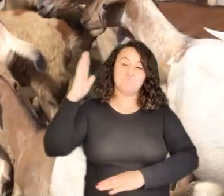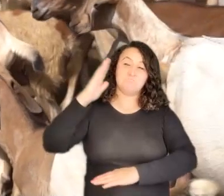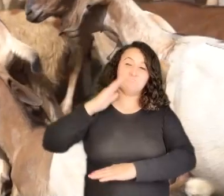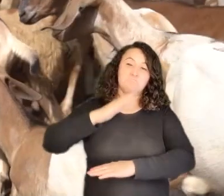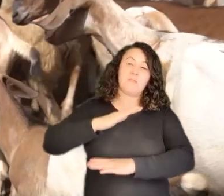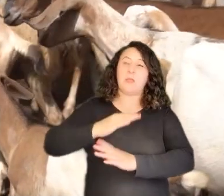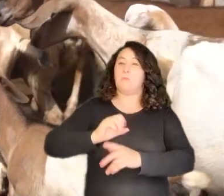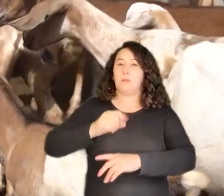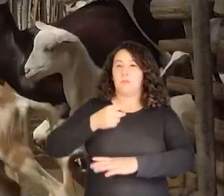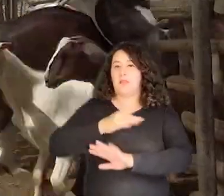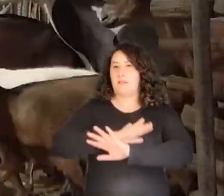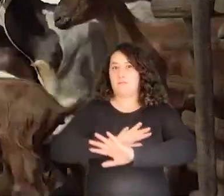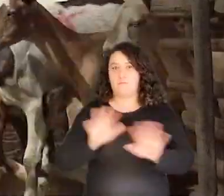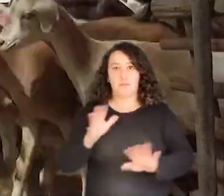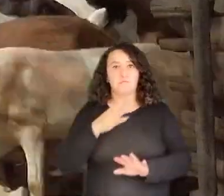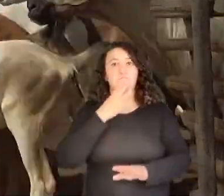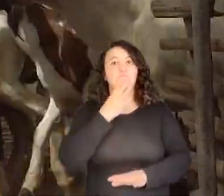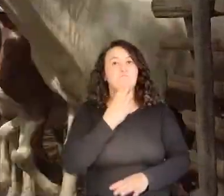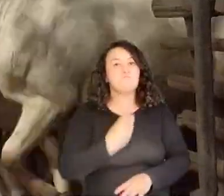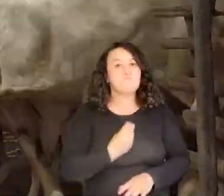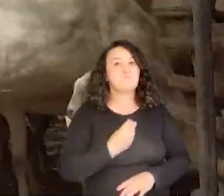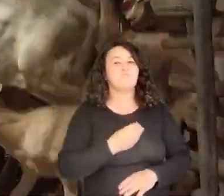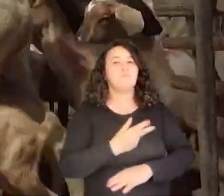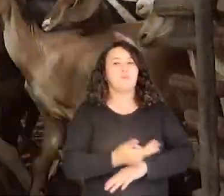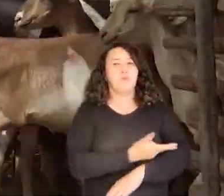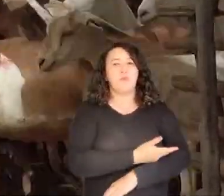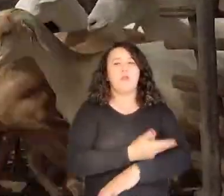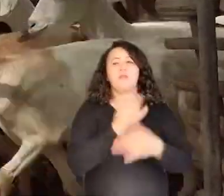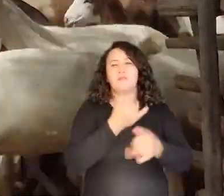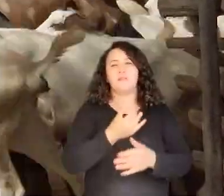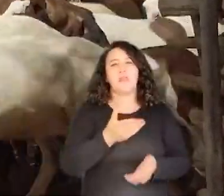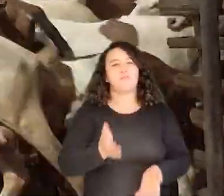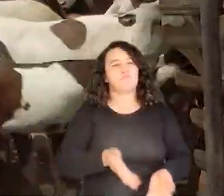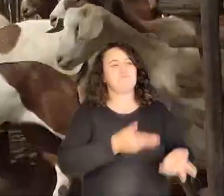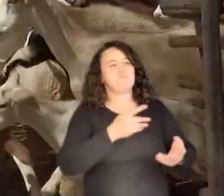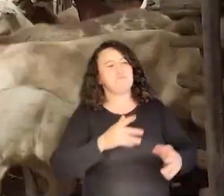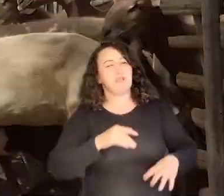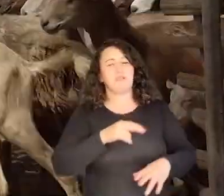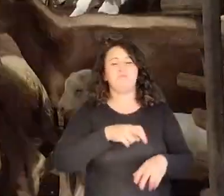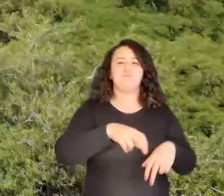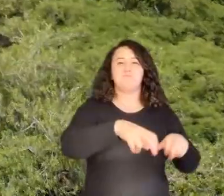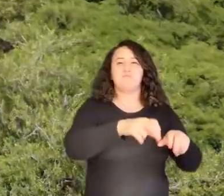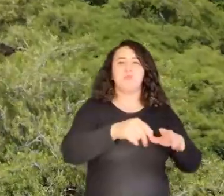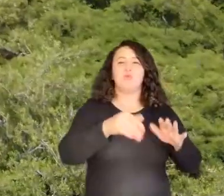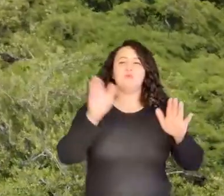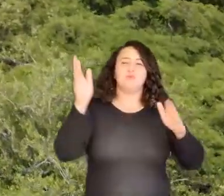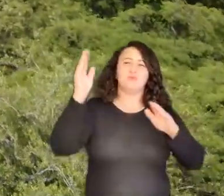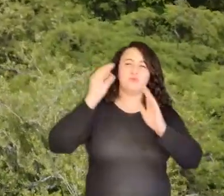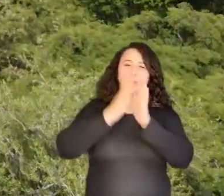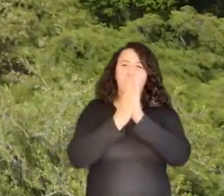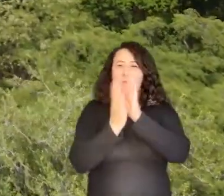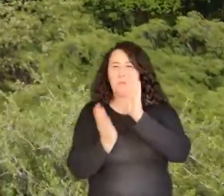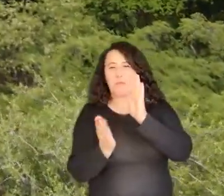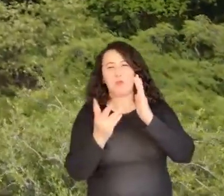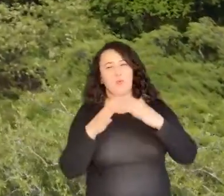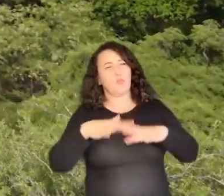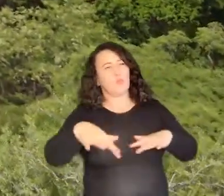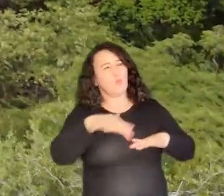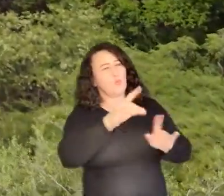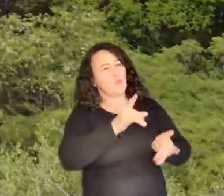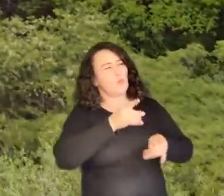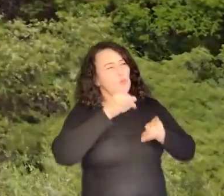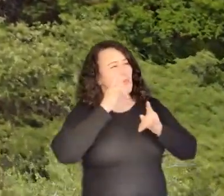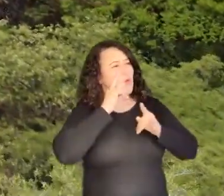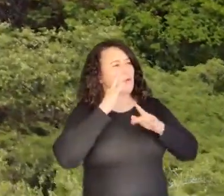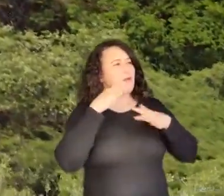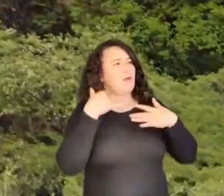jornada termina. Las ovejas y cabras de Atacho corren a buscar el brote tierno, el agua y la sombra fundiéndose en este inmenso e hipnotizador